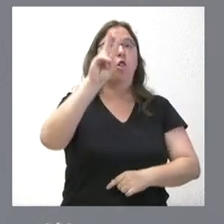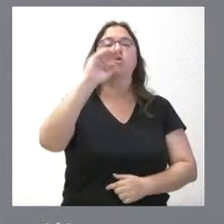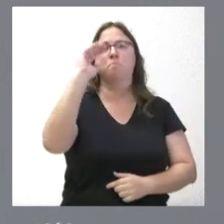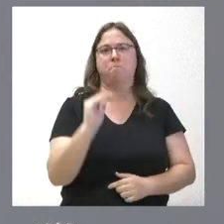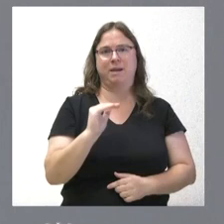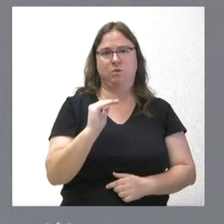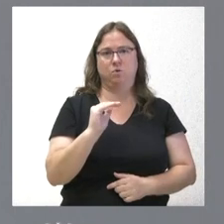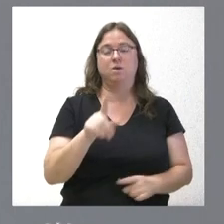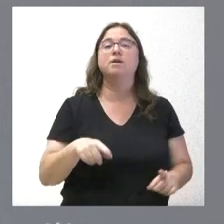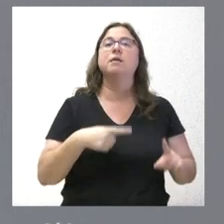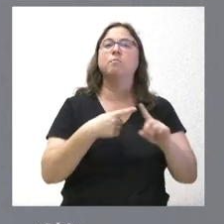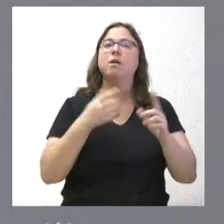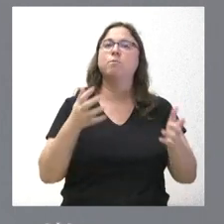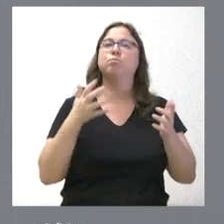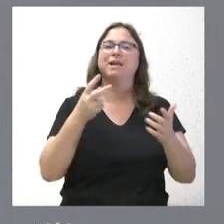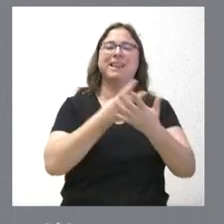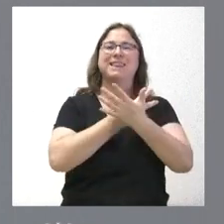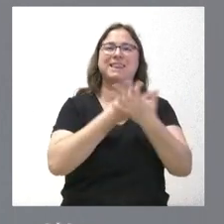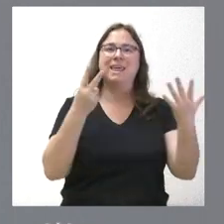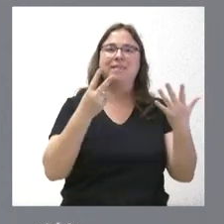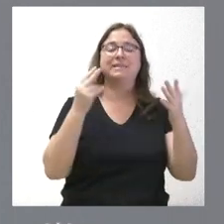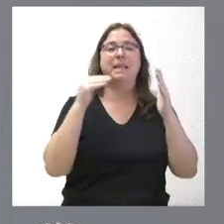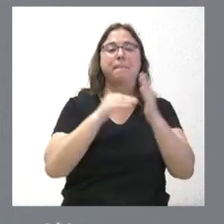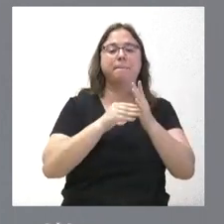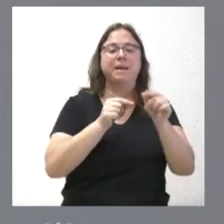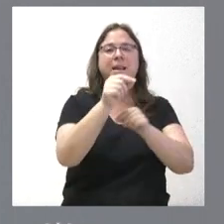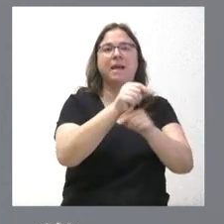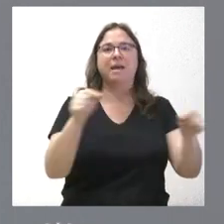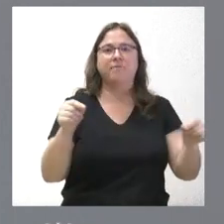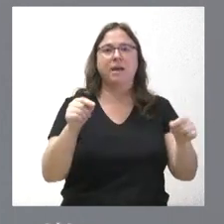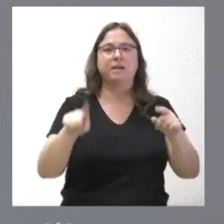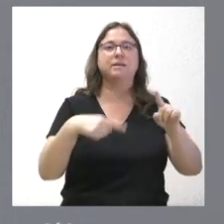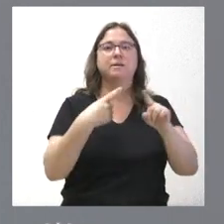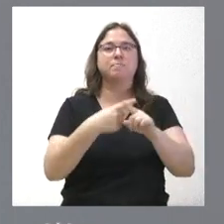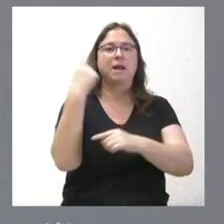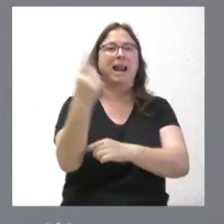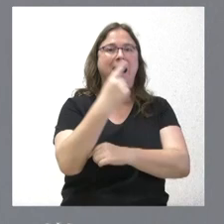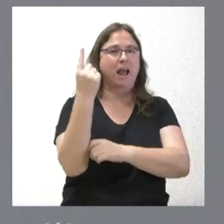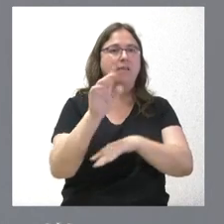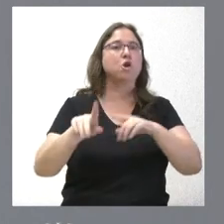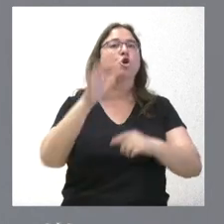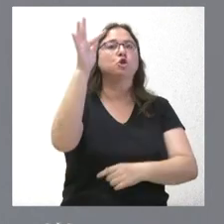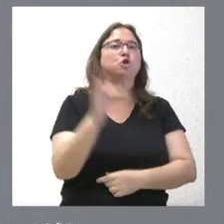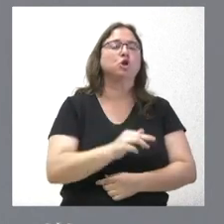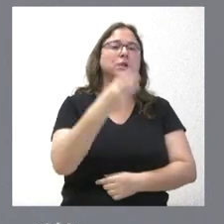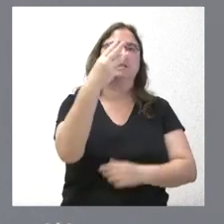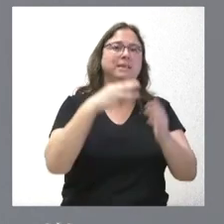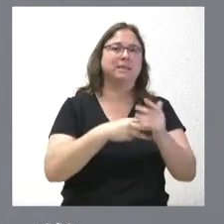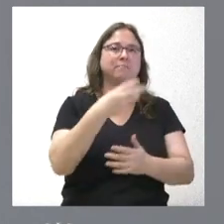Se van a beneficiar 17.000 hectáreas de regadío y un total de 3.750